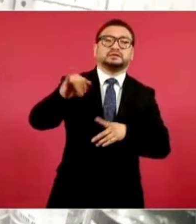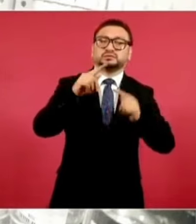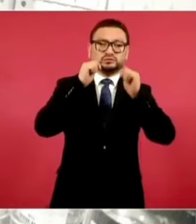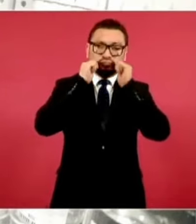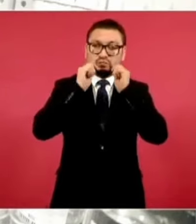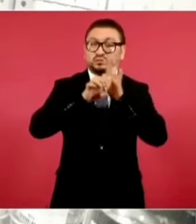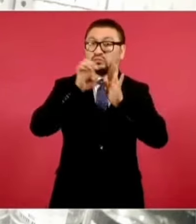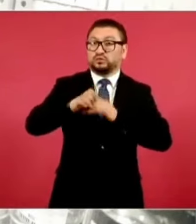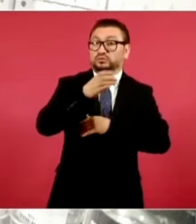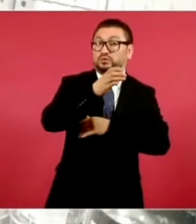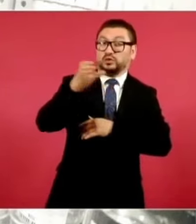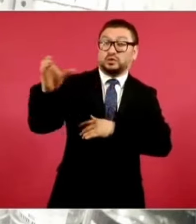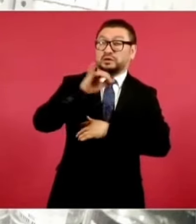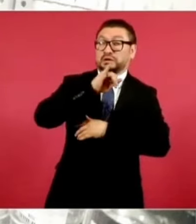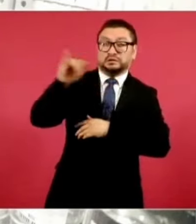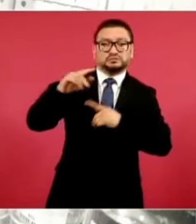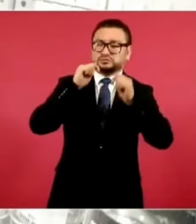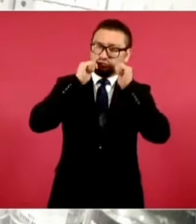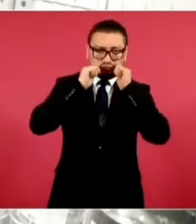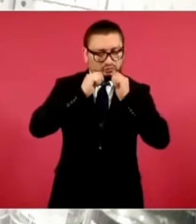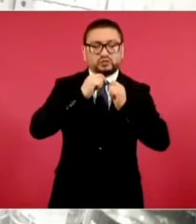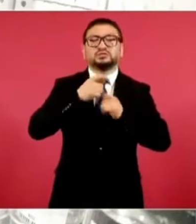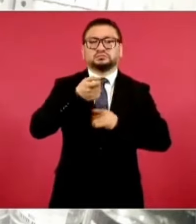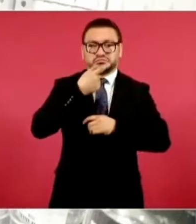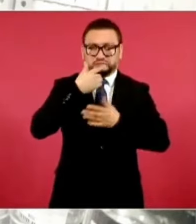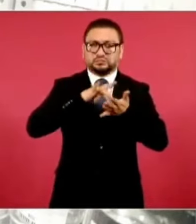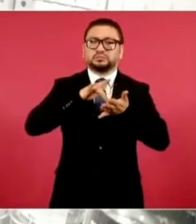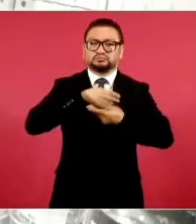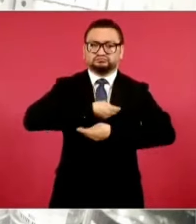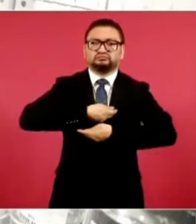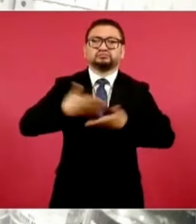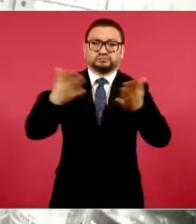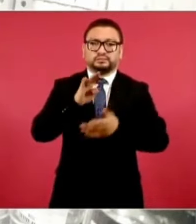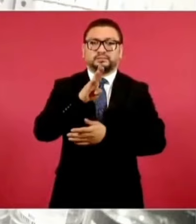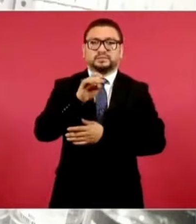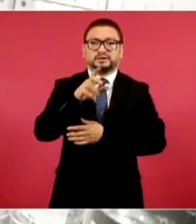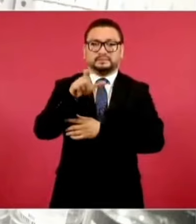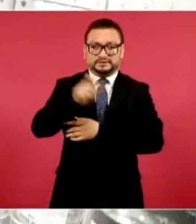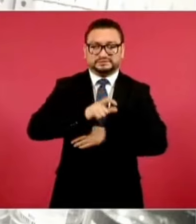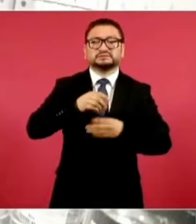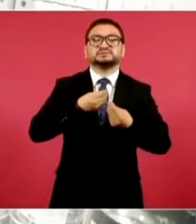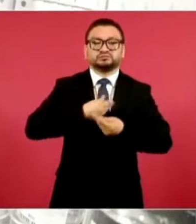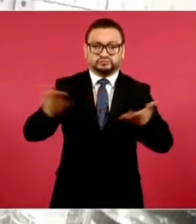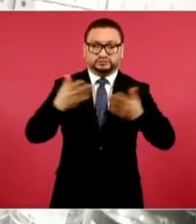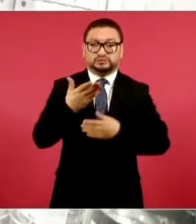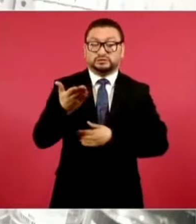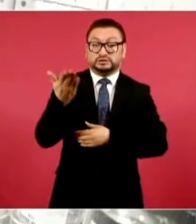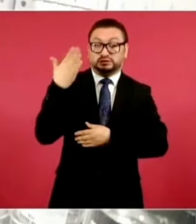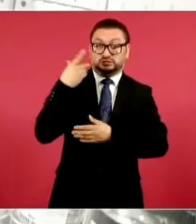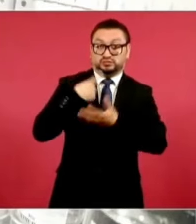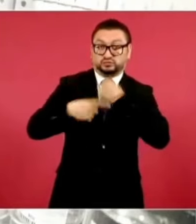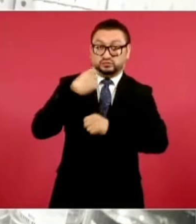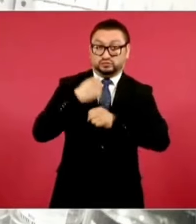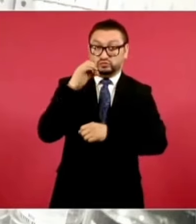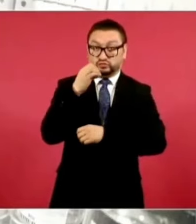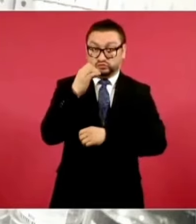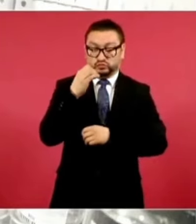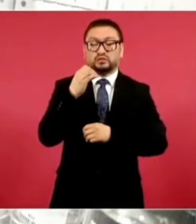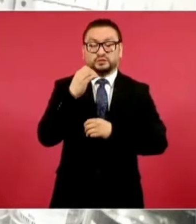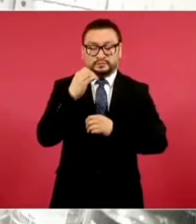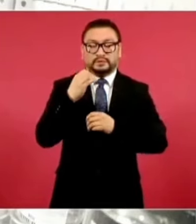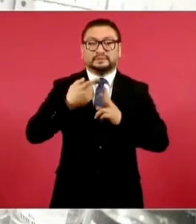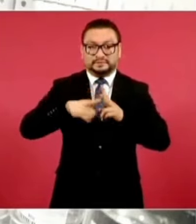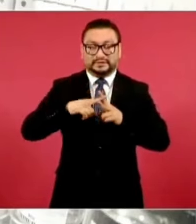algún lugar apartado, pues ahí va a estar Virmex. Esto ya ocurre desde octubre del año pasado, que Virmex se ha